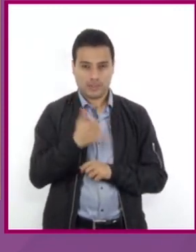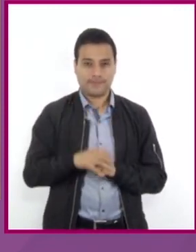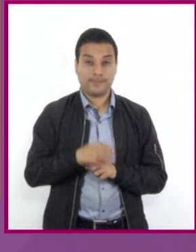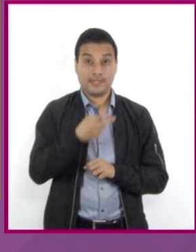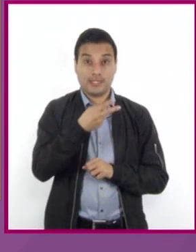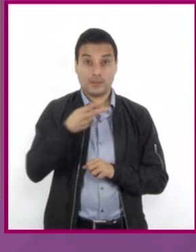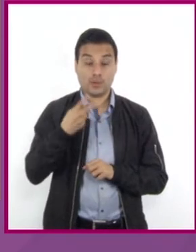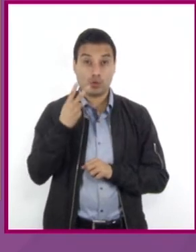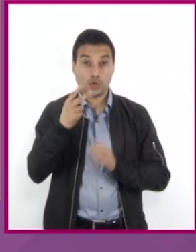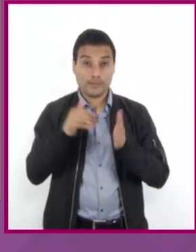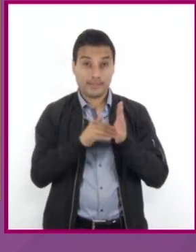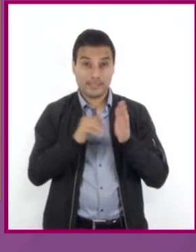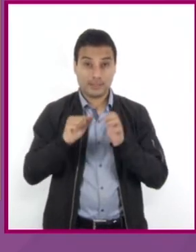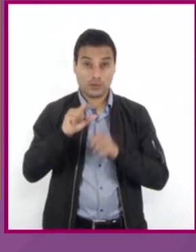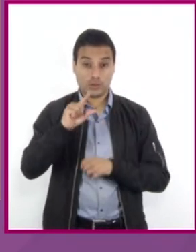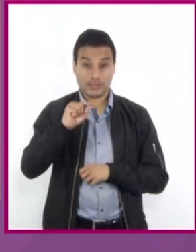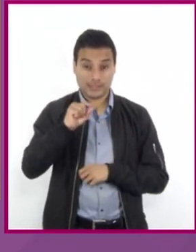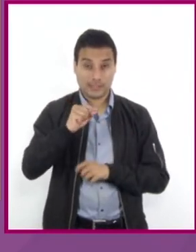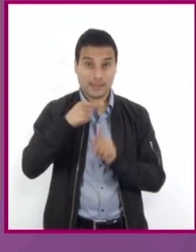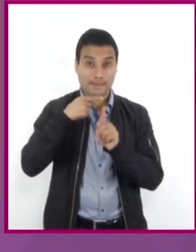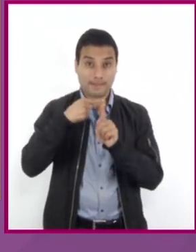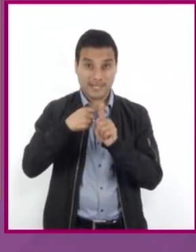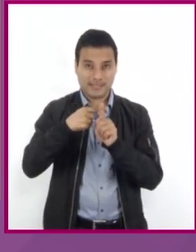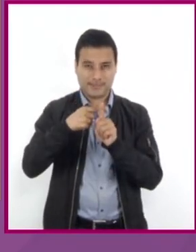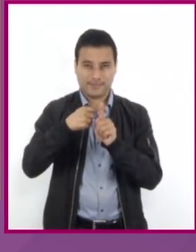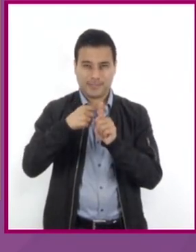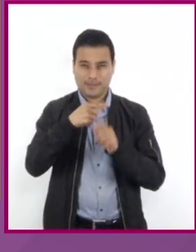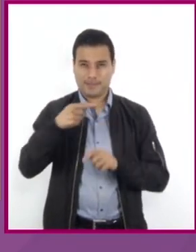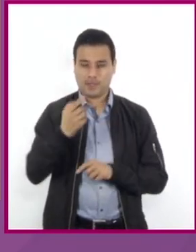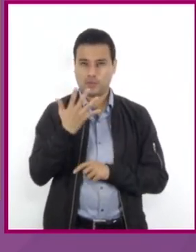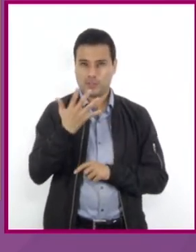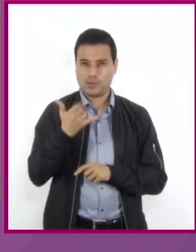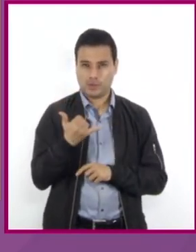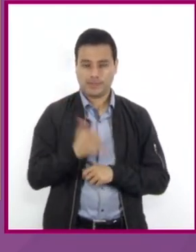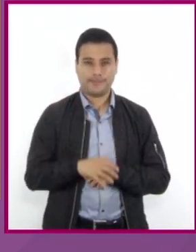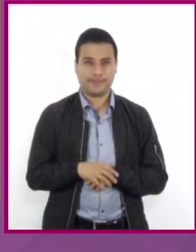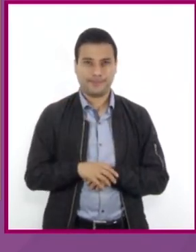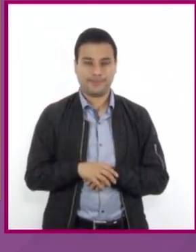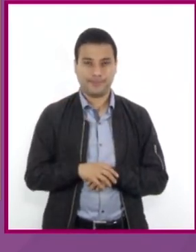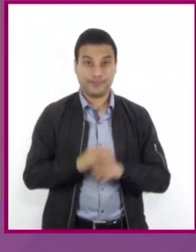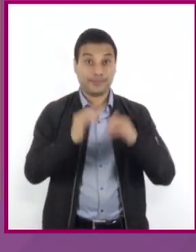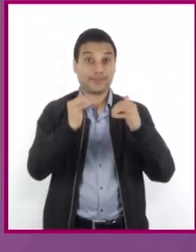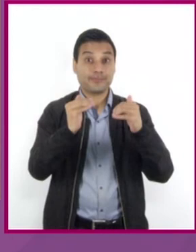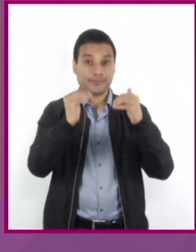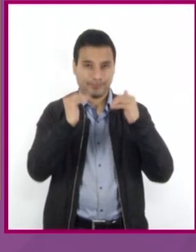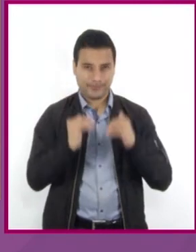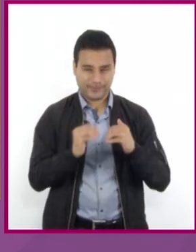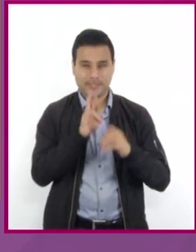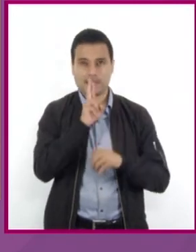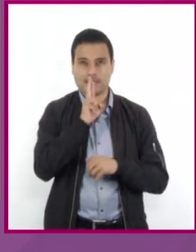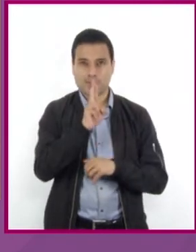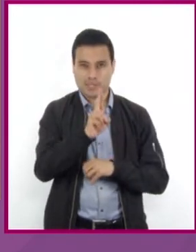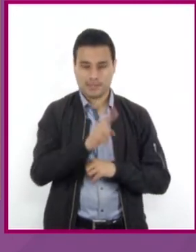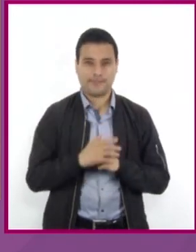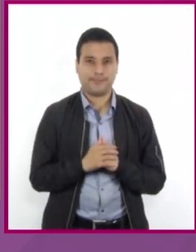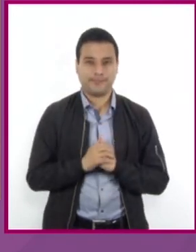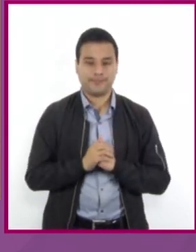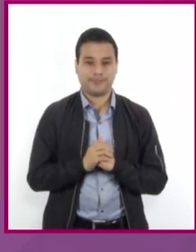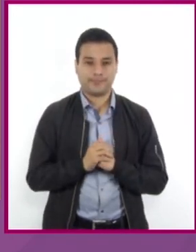,670 más 5Y negativo obteniendo la siguiente igualdad